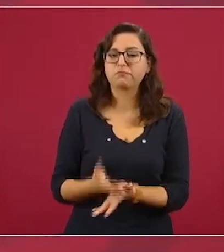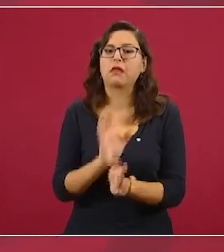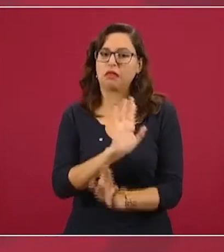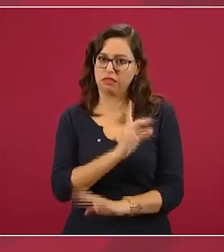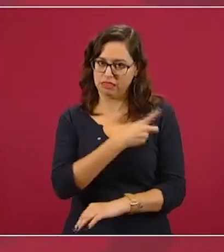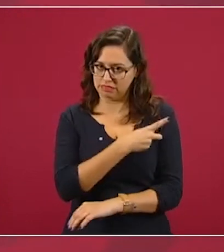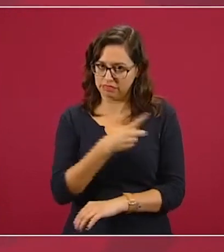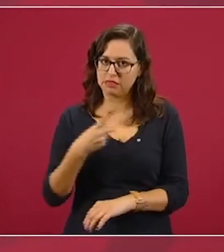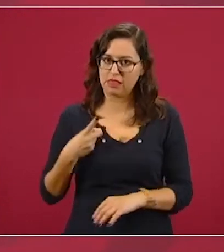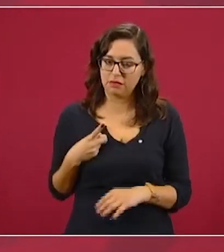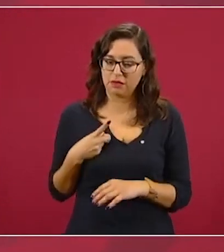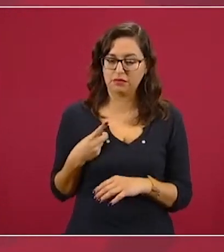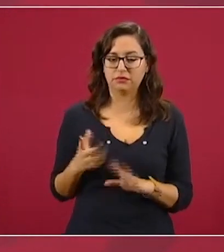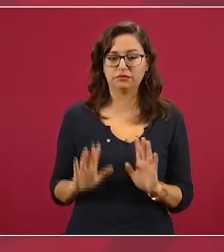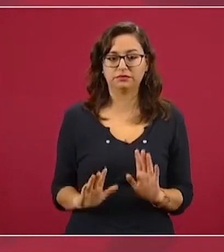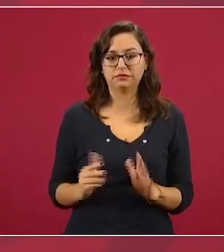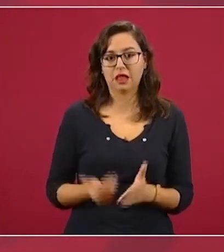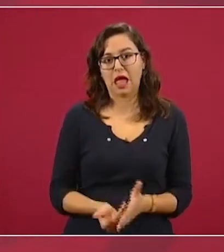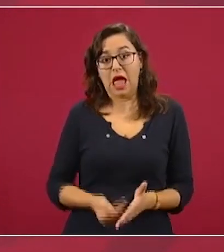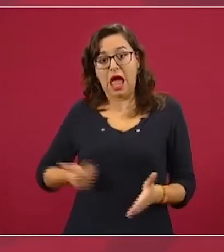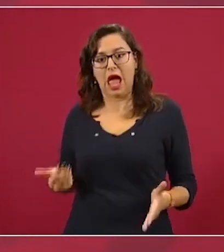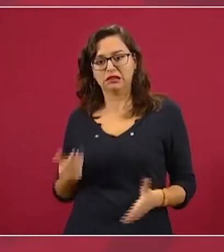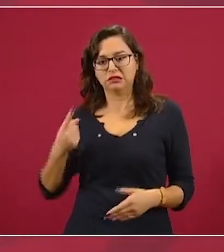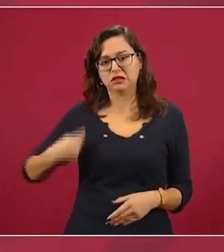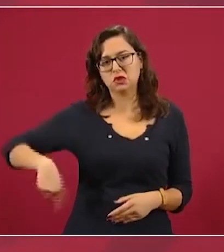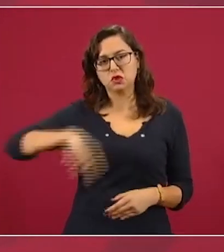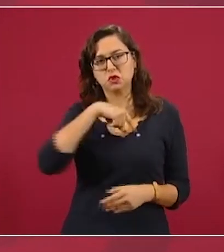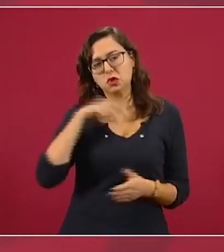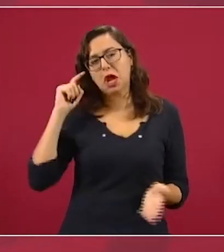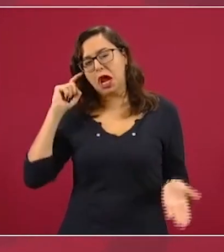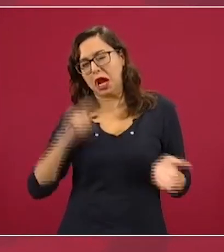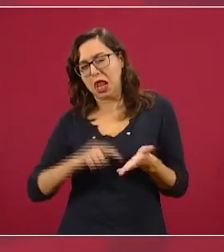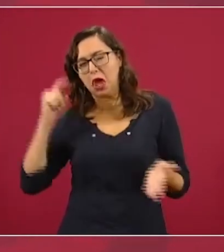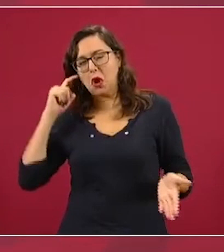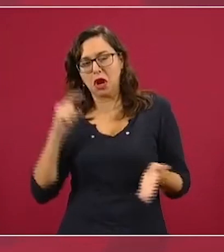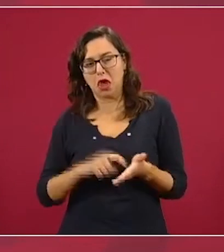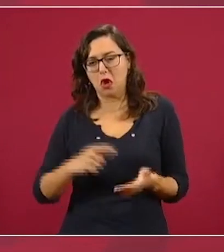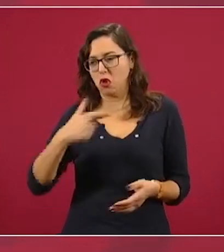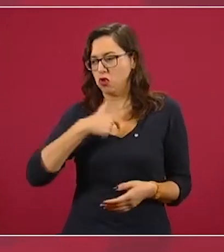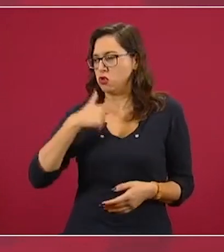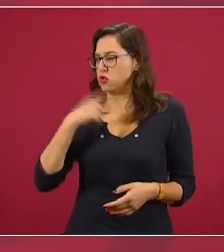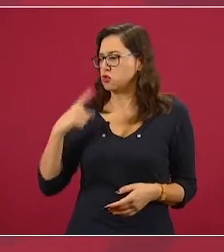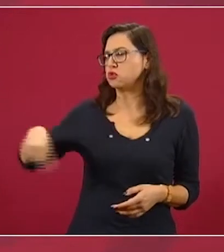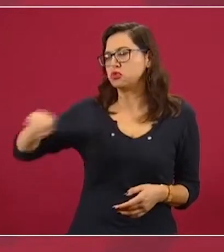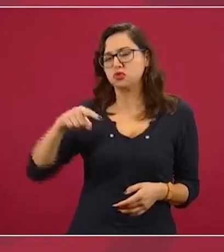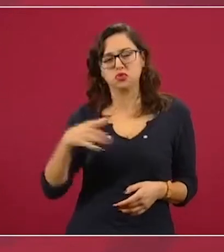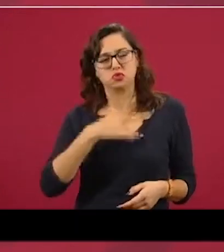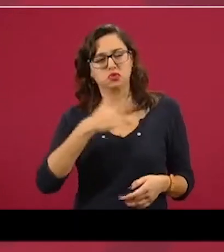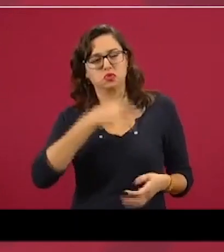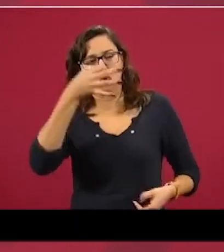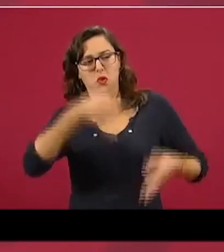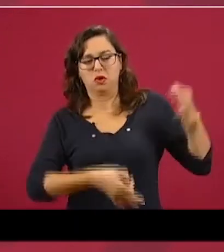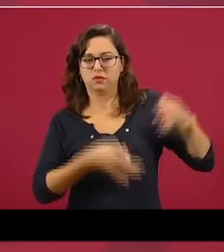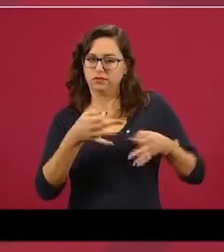vísperas, no podemos hacer juicios sumarios,